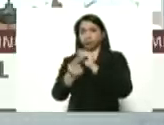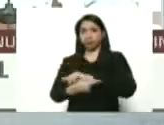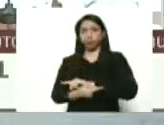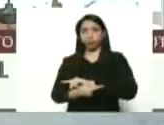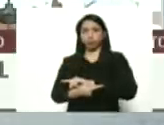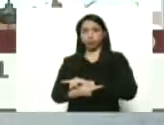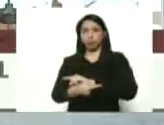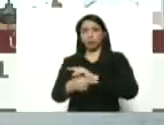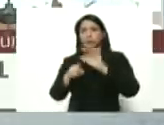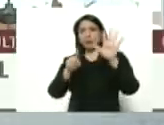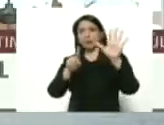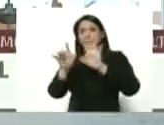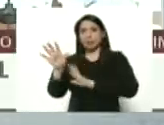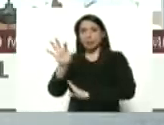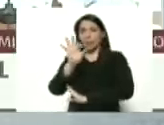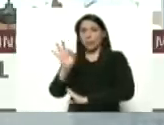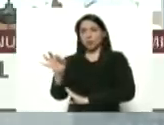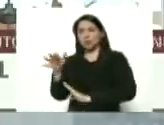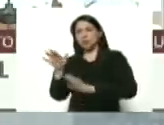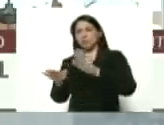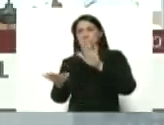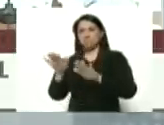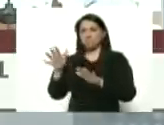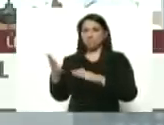de un 65% aproximadamente.